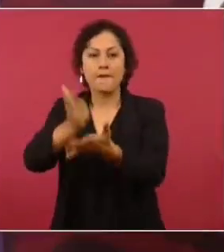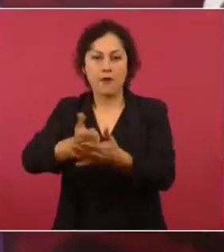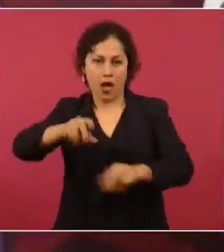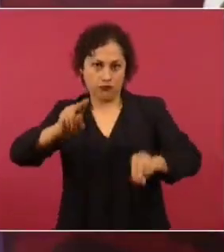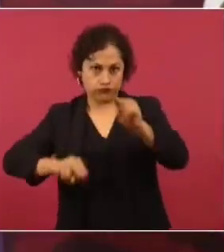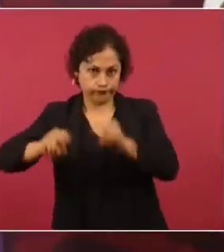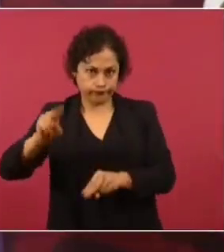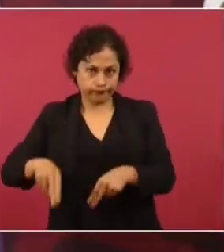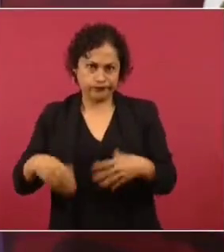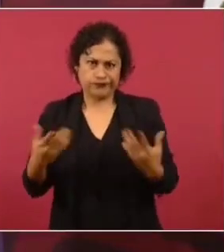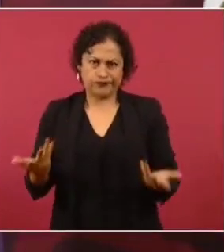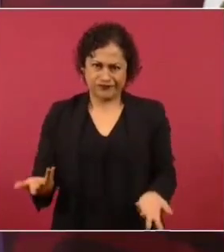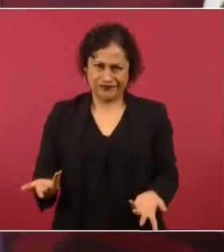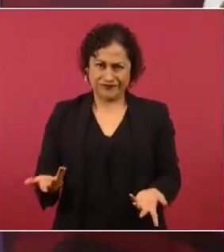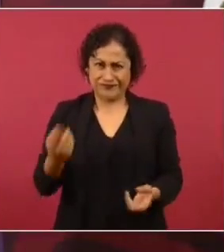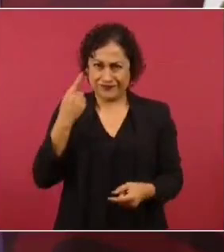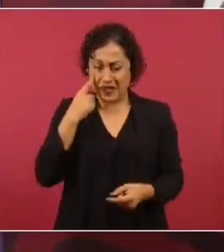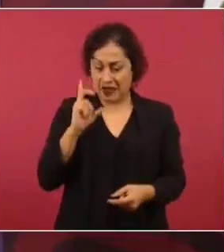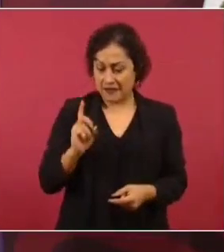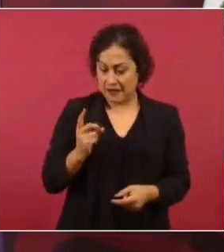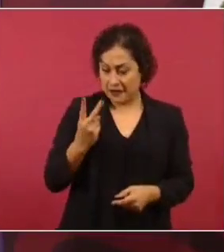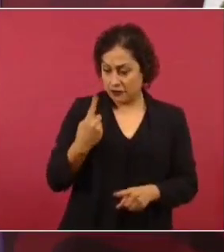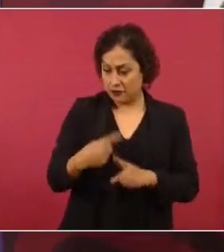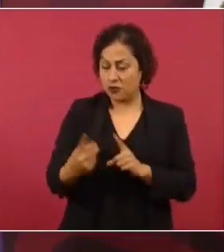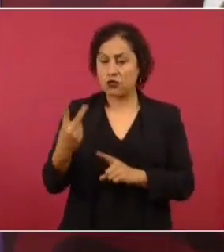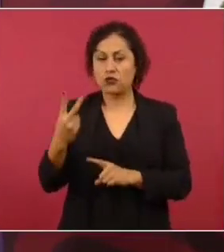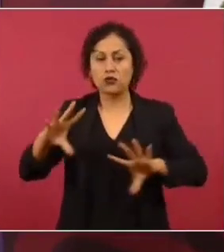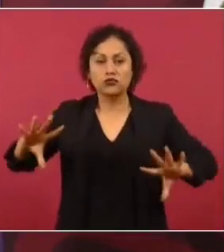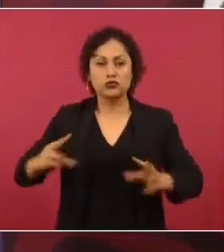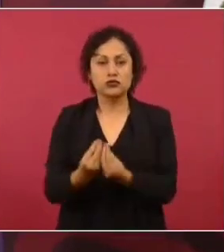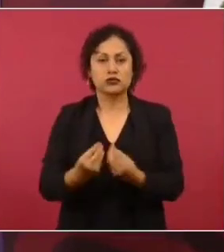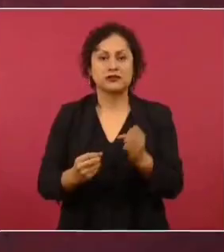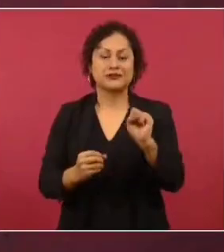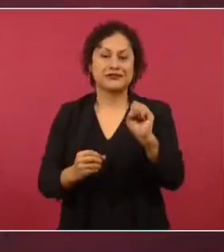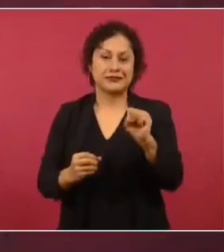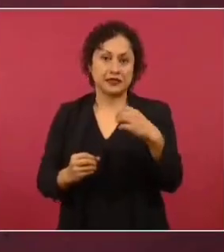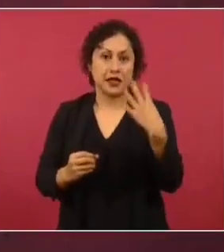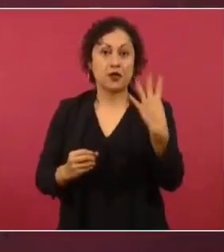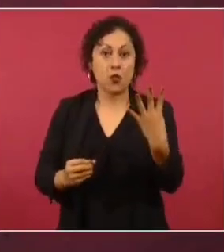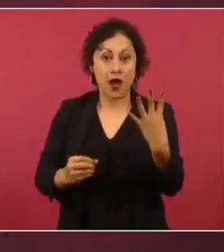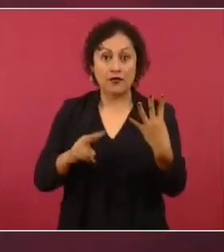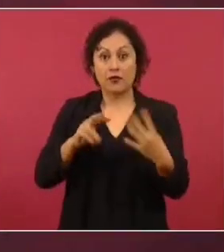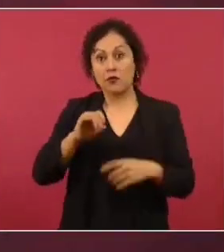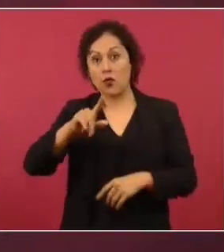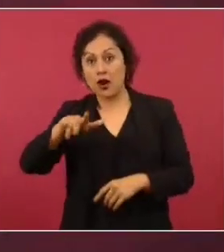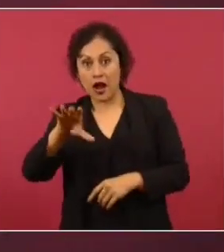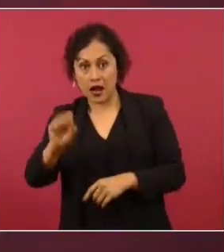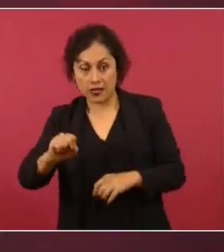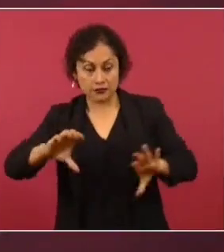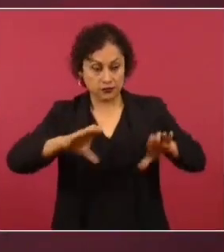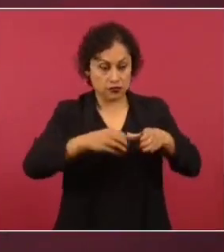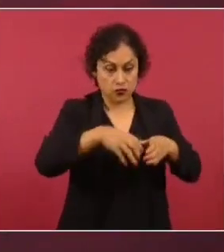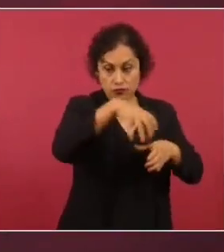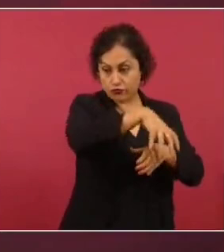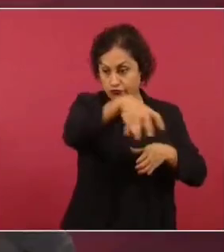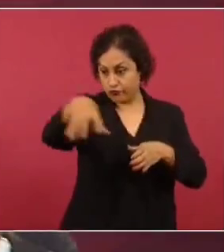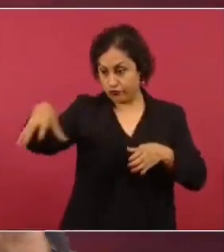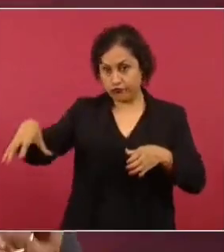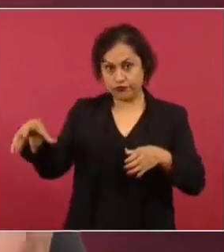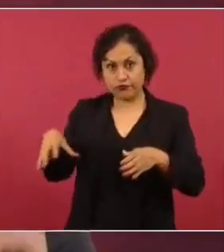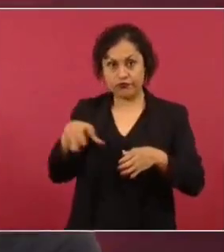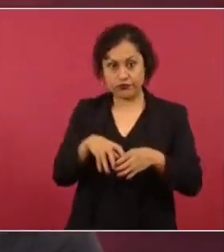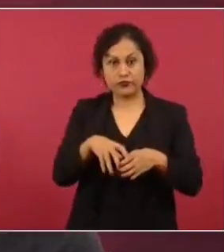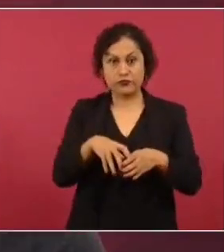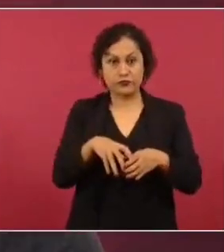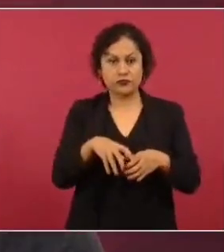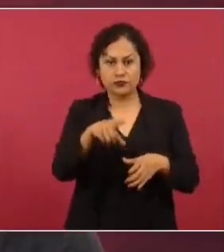son 32 por 2, serían 64 vocales de las juntas locales, y son 300